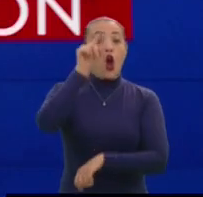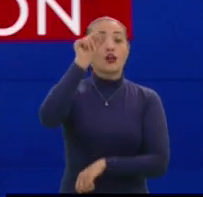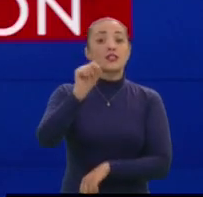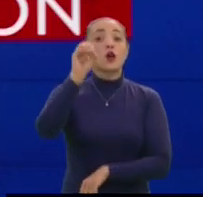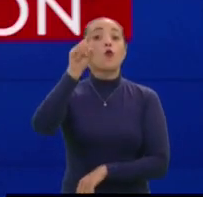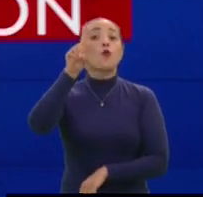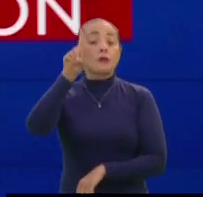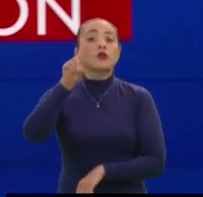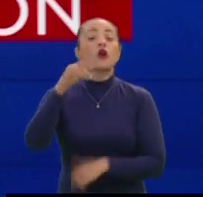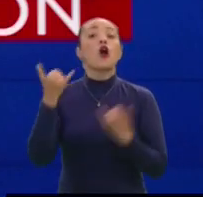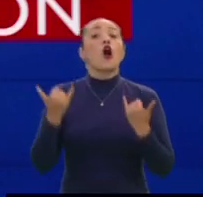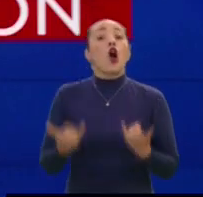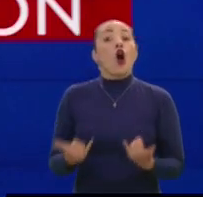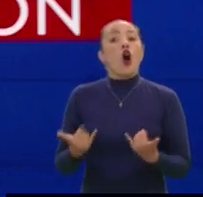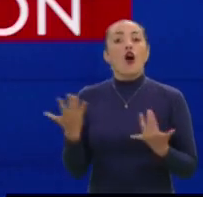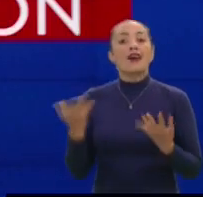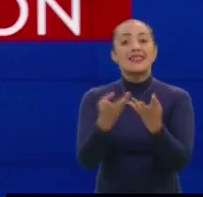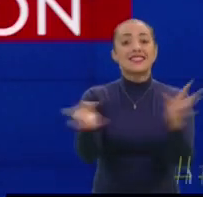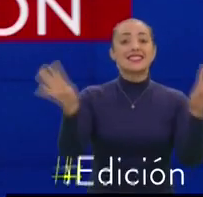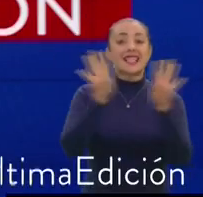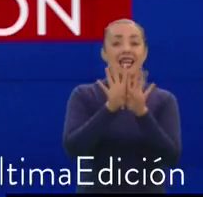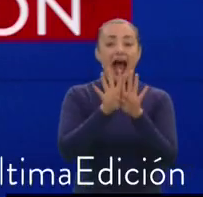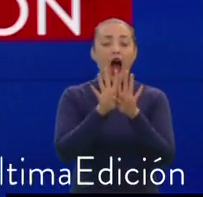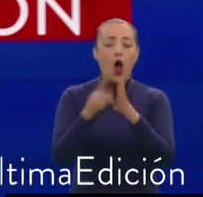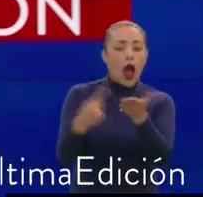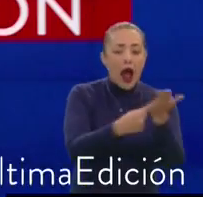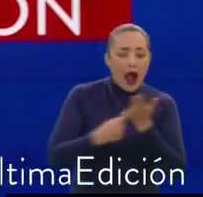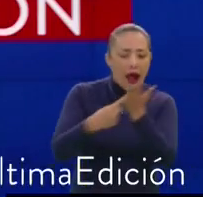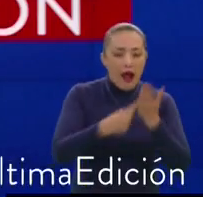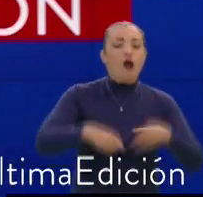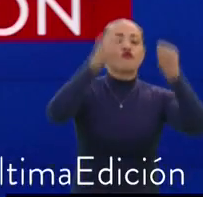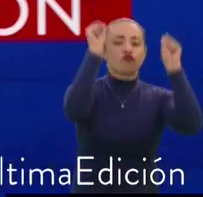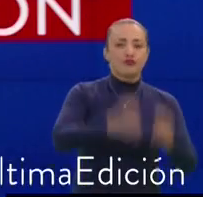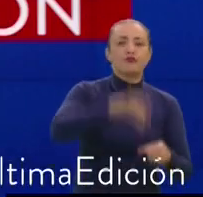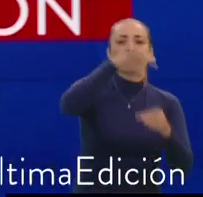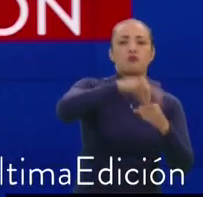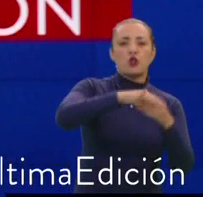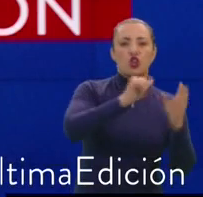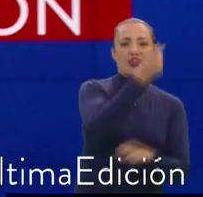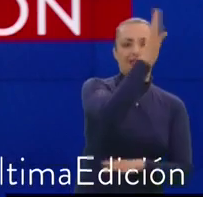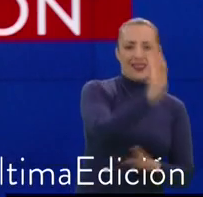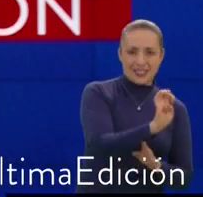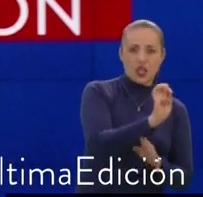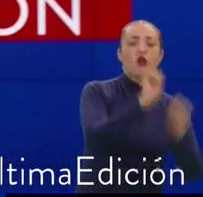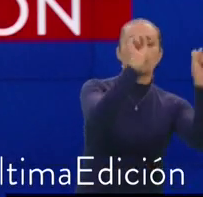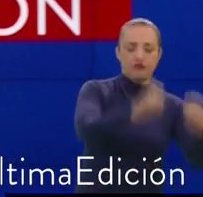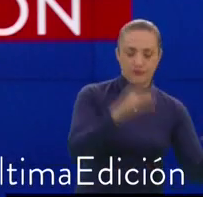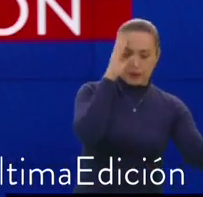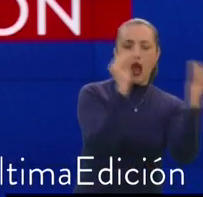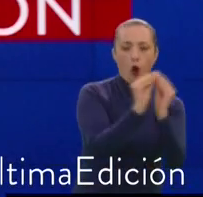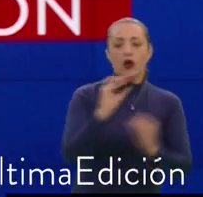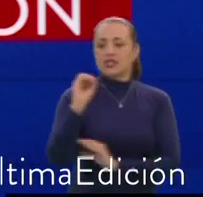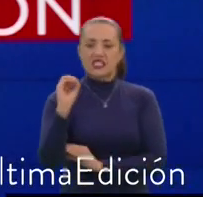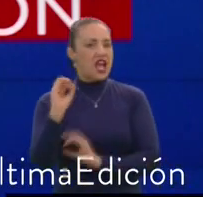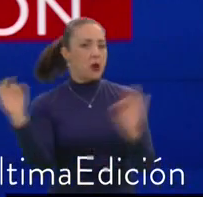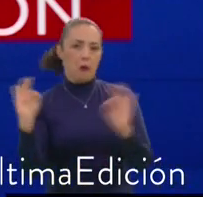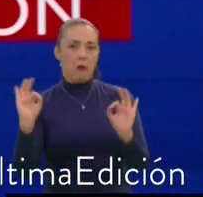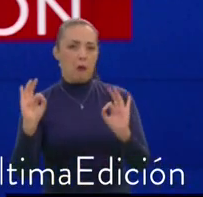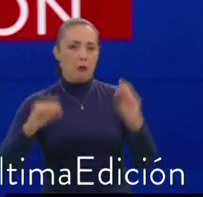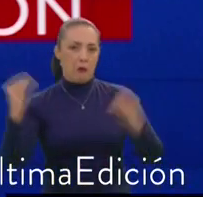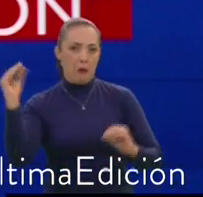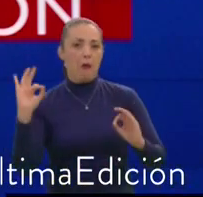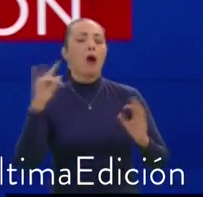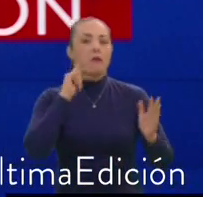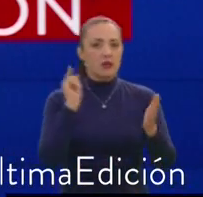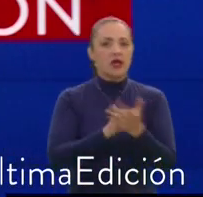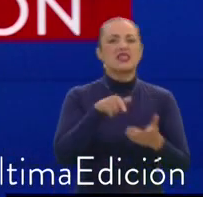Con 19 votos a favor y 0 en contra, la Comisión Primera del Senado aprobó en su penúltimo debate el proyecto de ley que busca acabar con el castigo